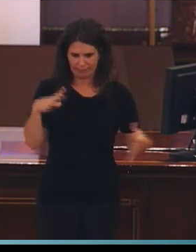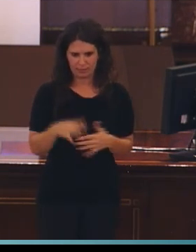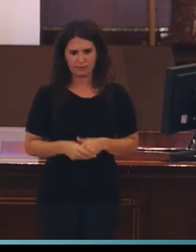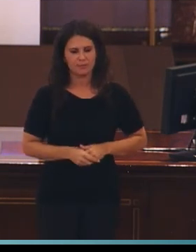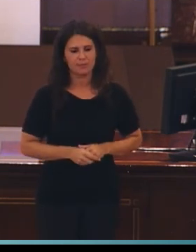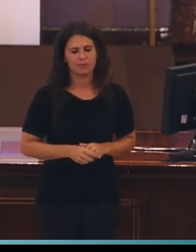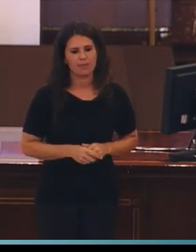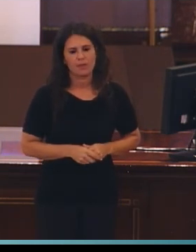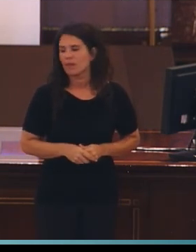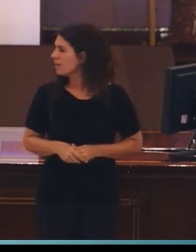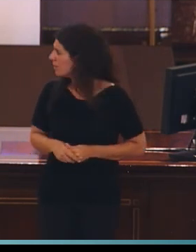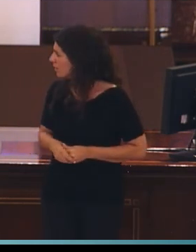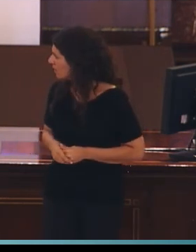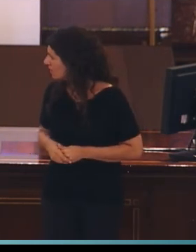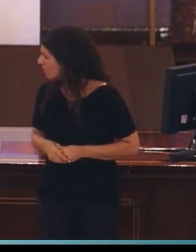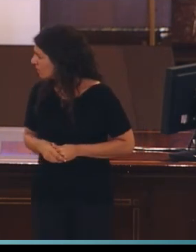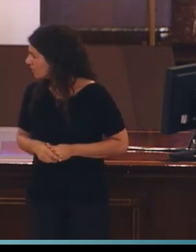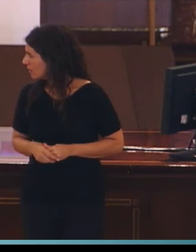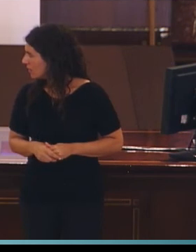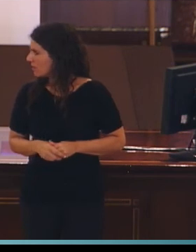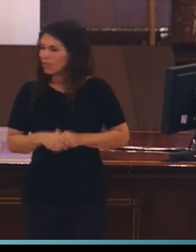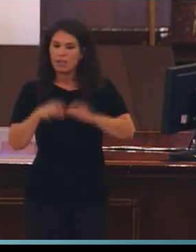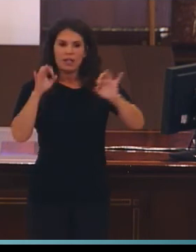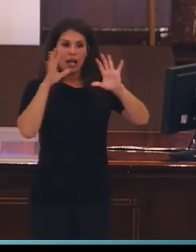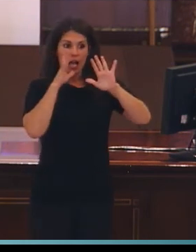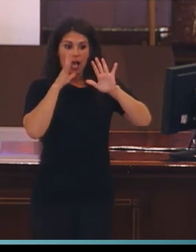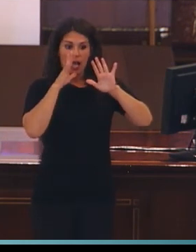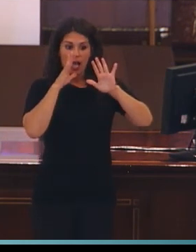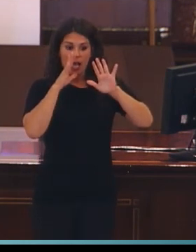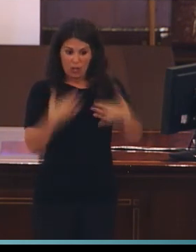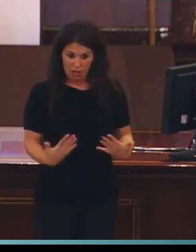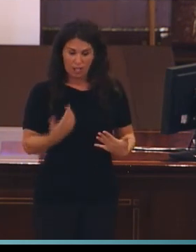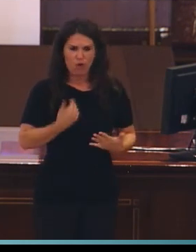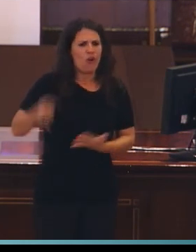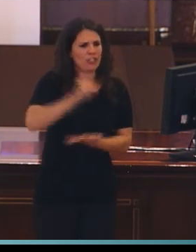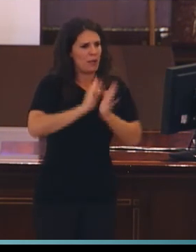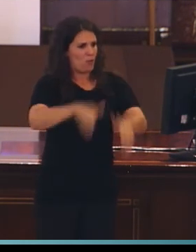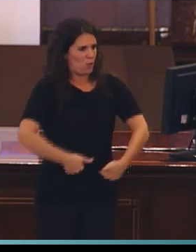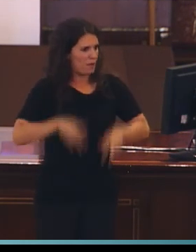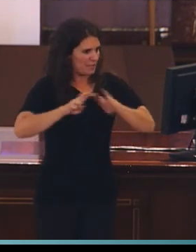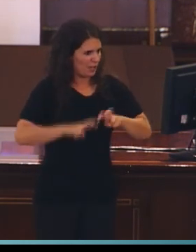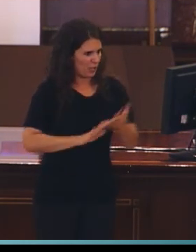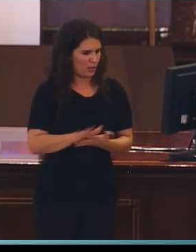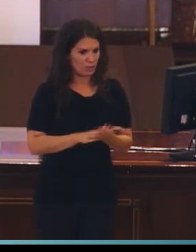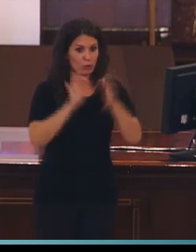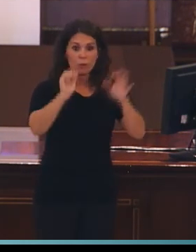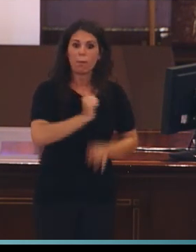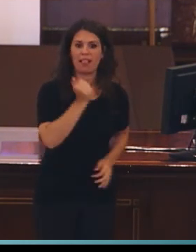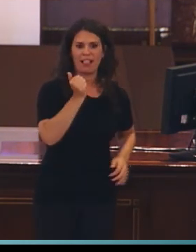Justo ahora que estaba retomando otra vez la investigación en lengua de signo, fue cuando Mariluz me propone